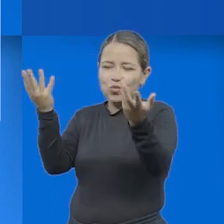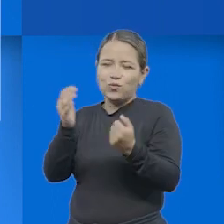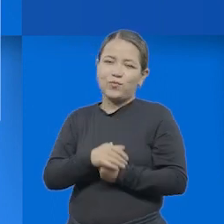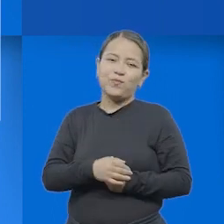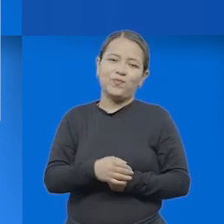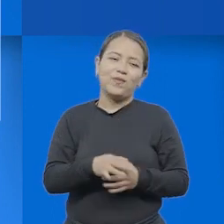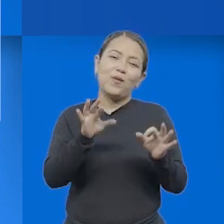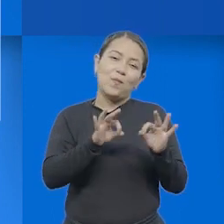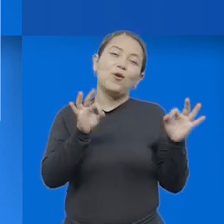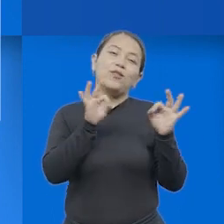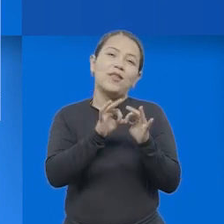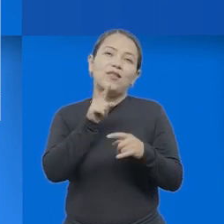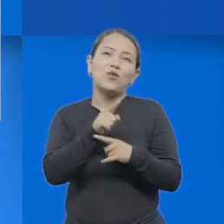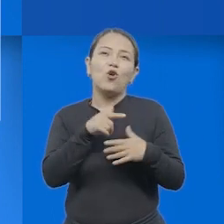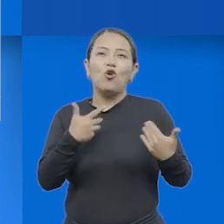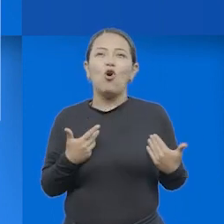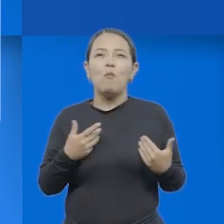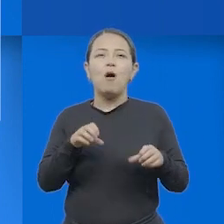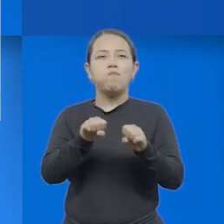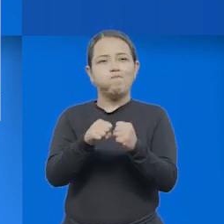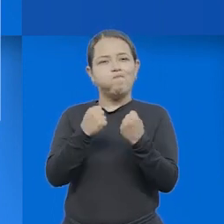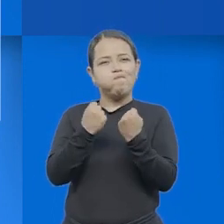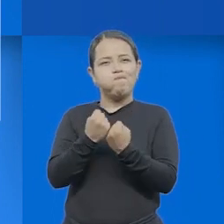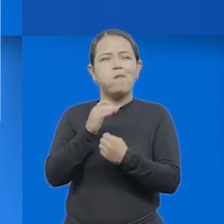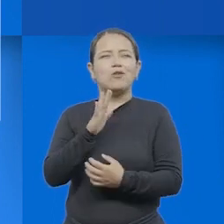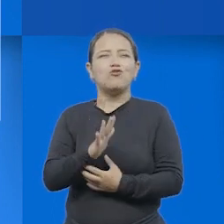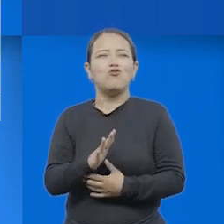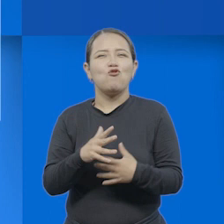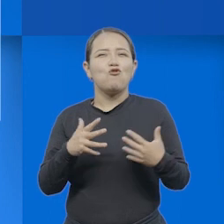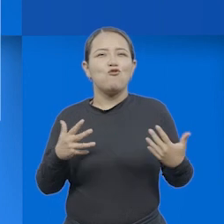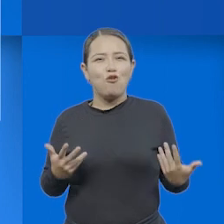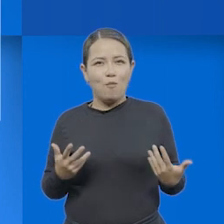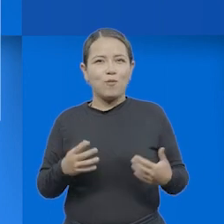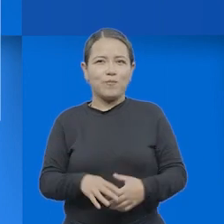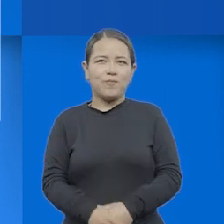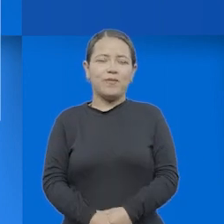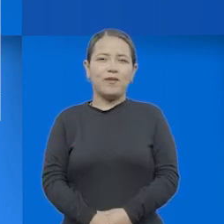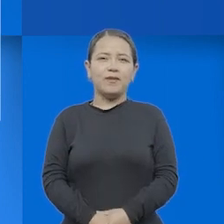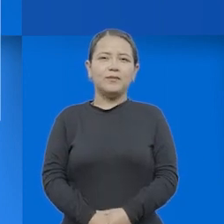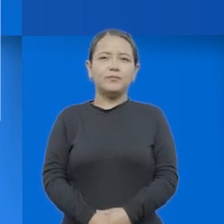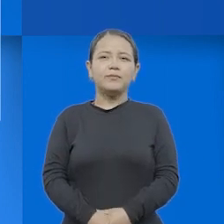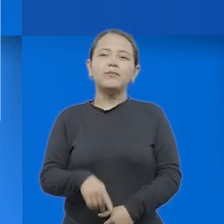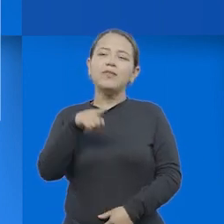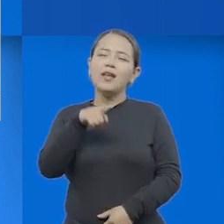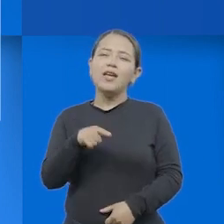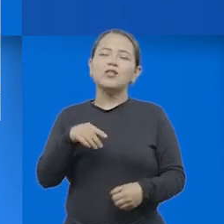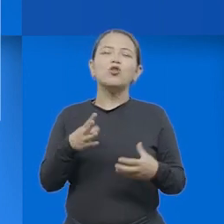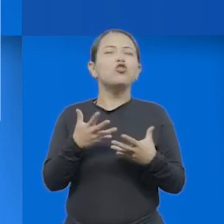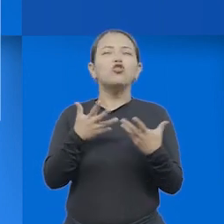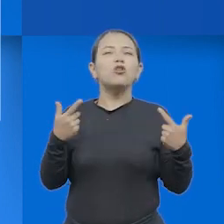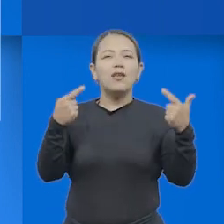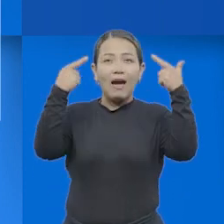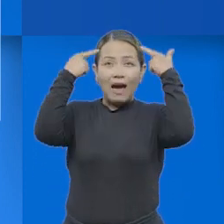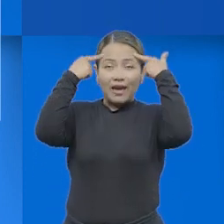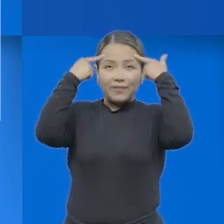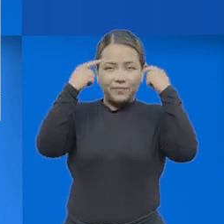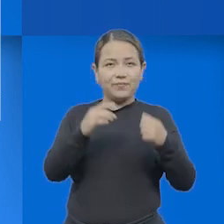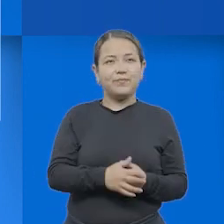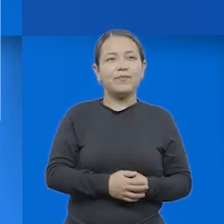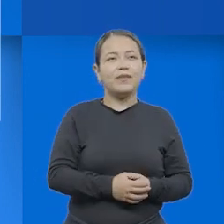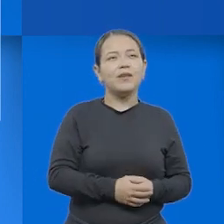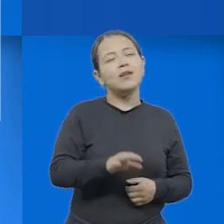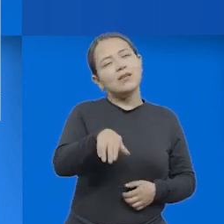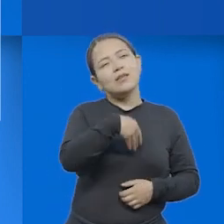acompañadas a lo que se puede hacer en el aula. Y esto sucede, de esta primera fase, esto sucede en nuestra mente.